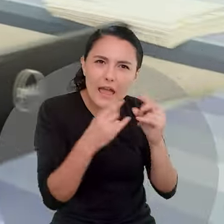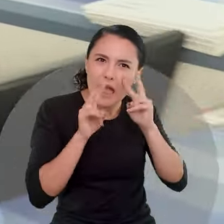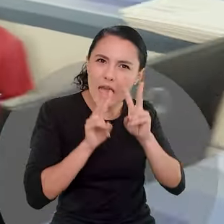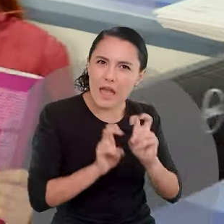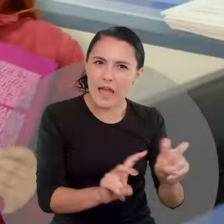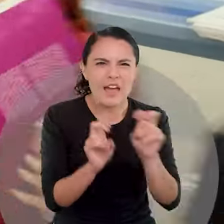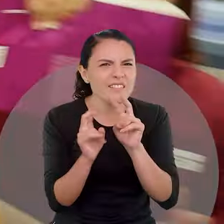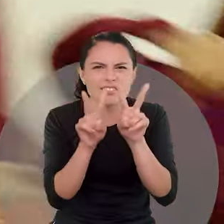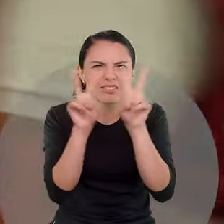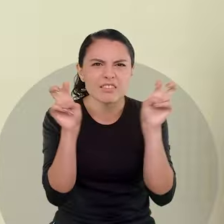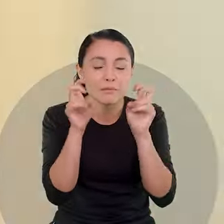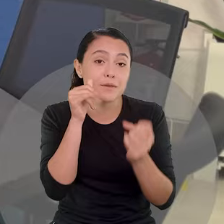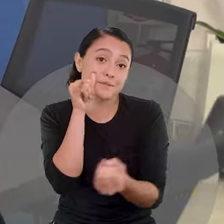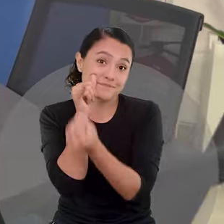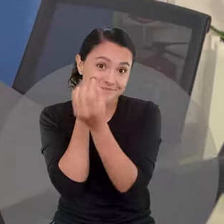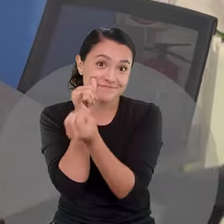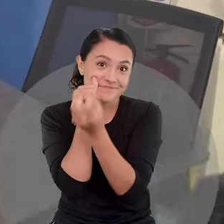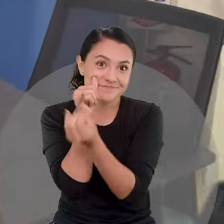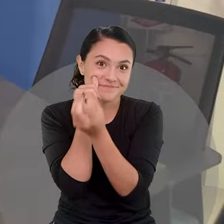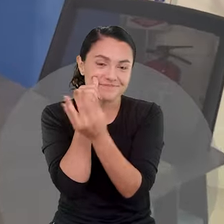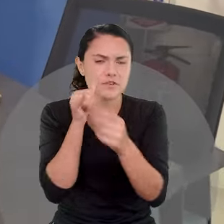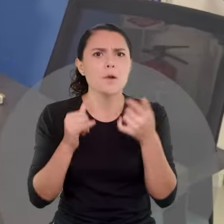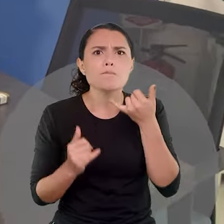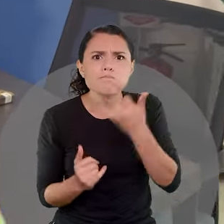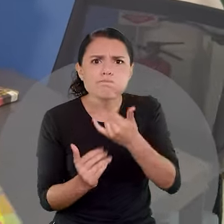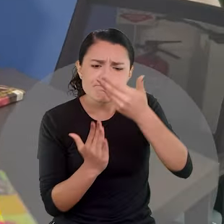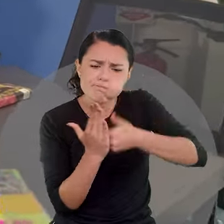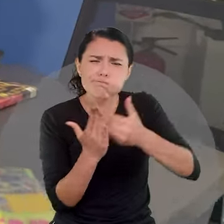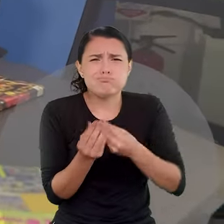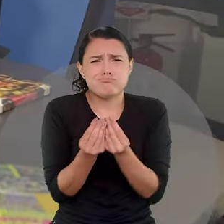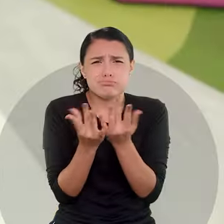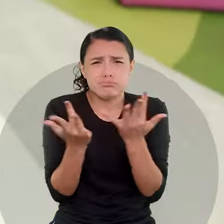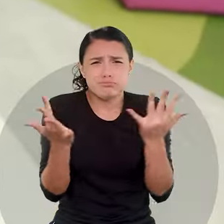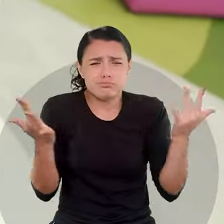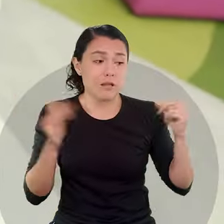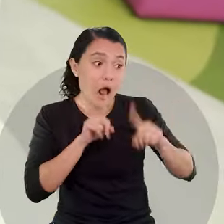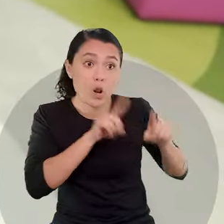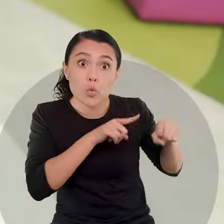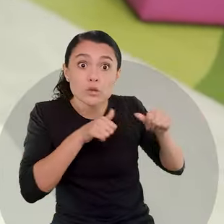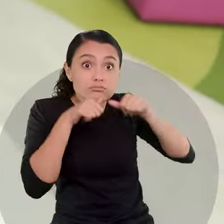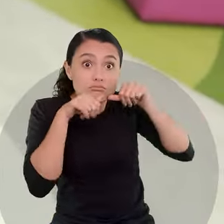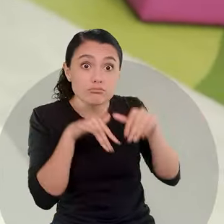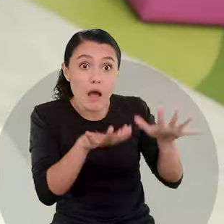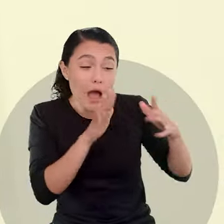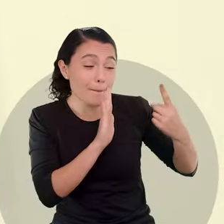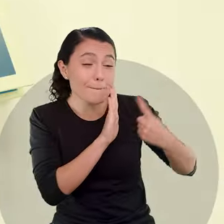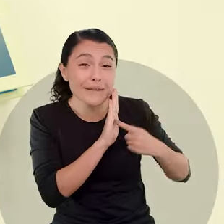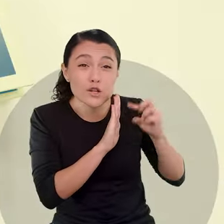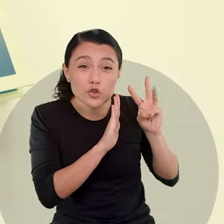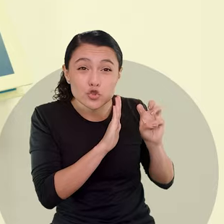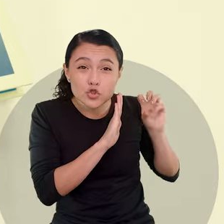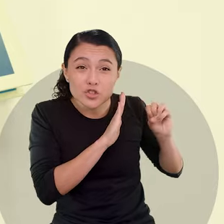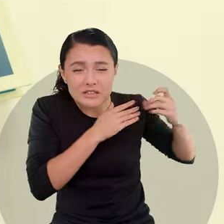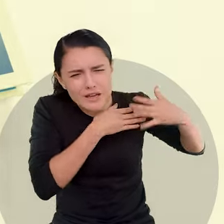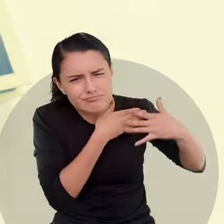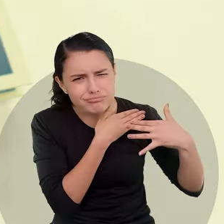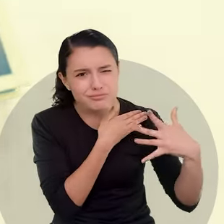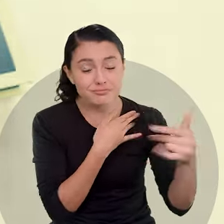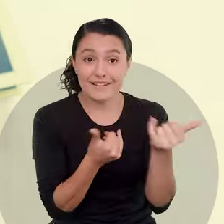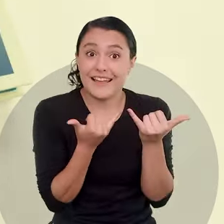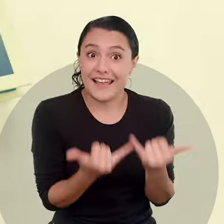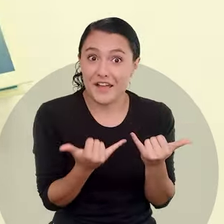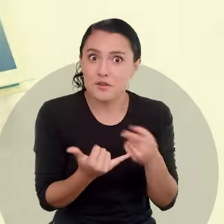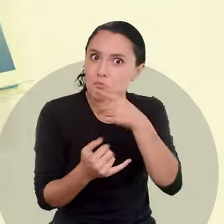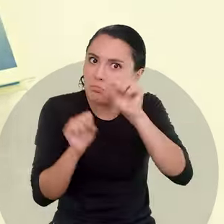están interesadas en investigar sobre pedagogía. Contamos con obras bibliográficas desde 1880, las cuales